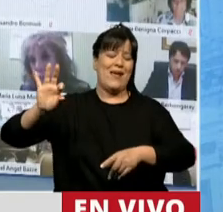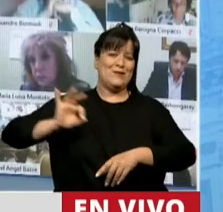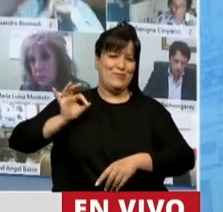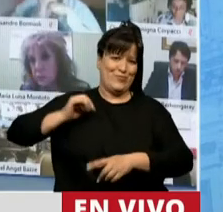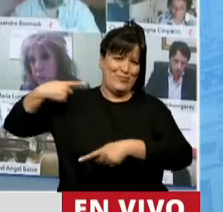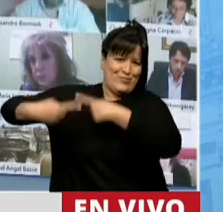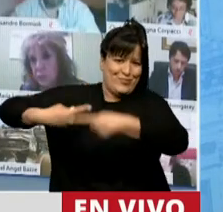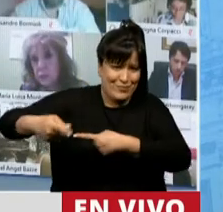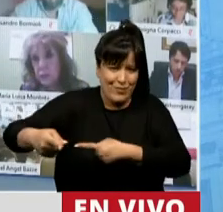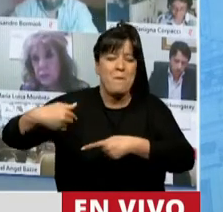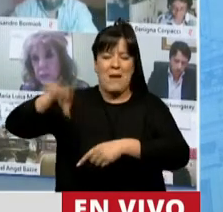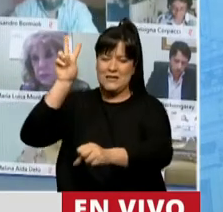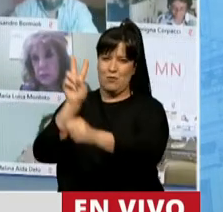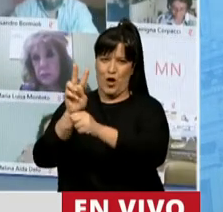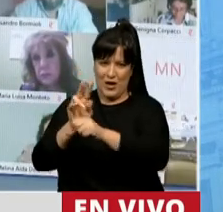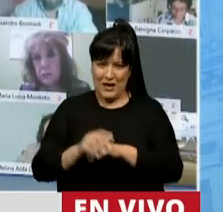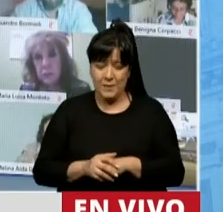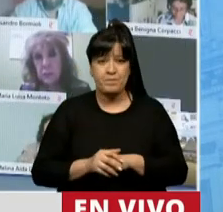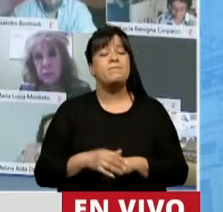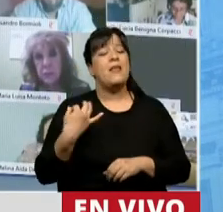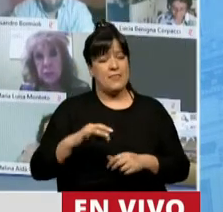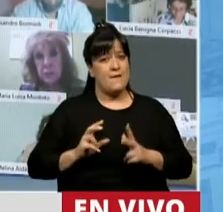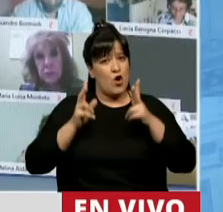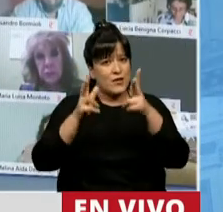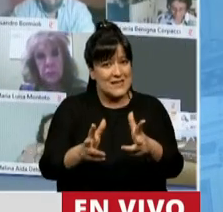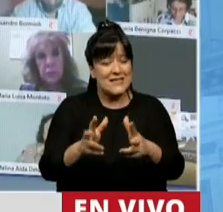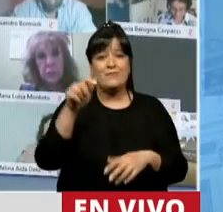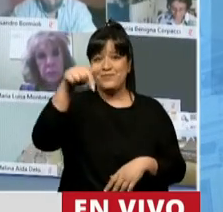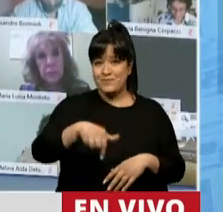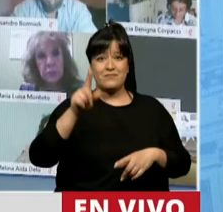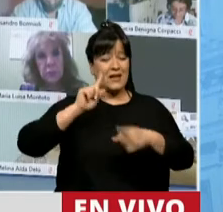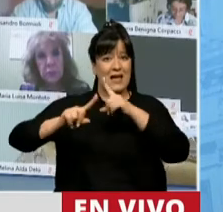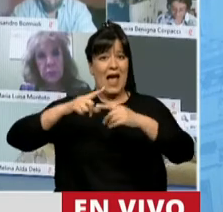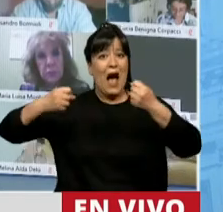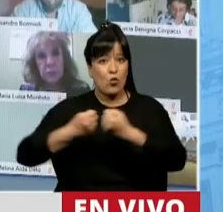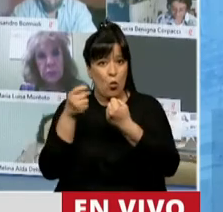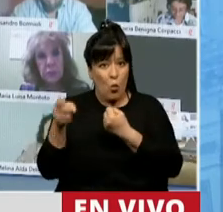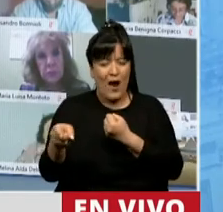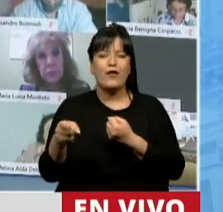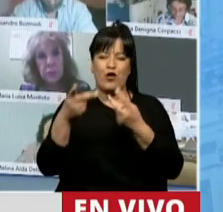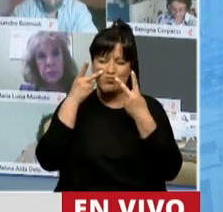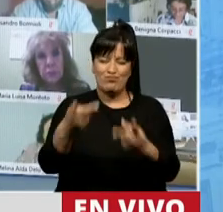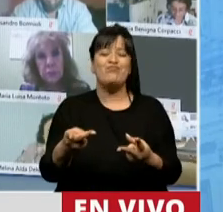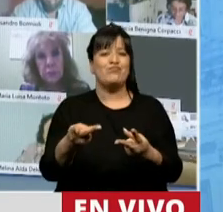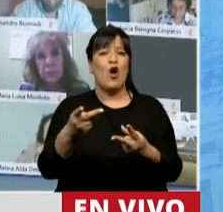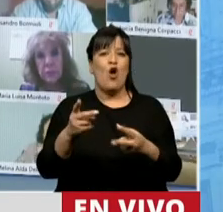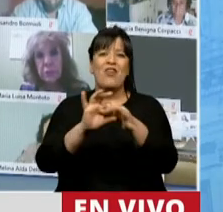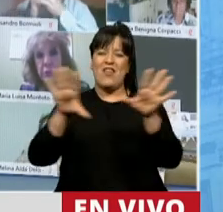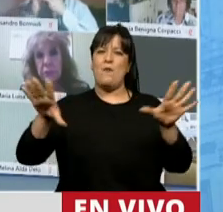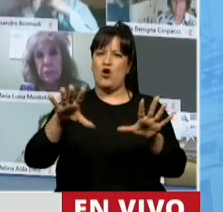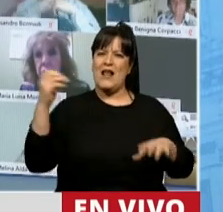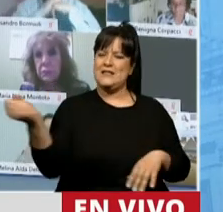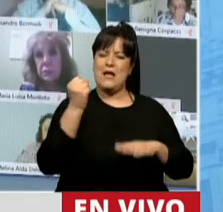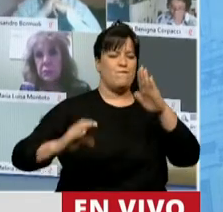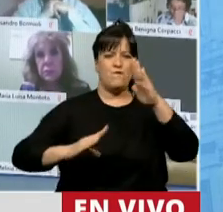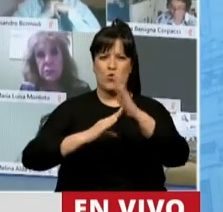Finalmente, señor presidente, debo aseverar que este acuerdo reconoce principios democráticos fundamentales